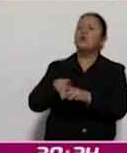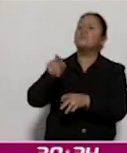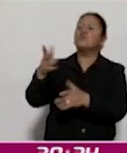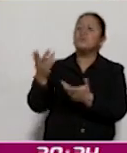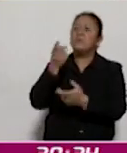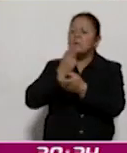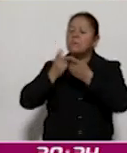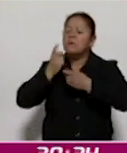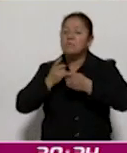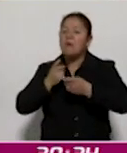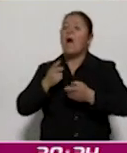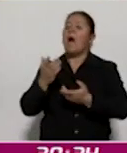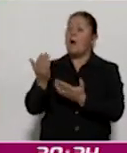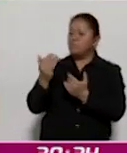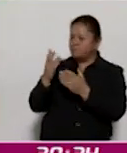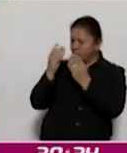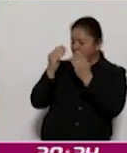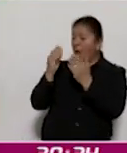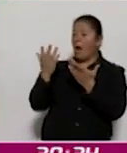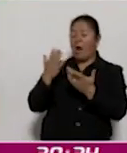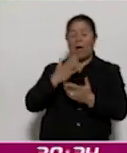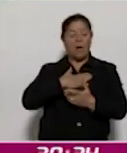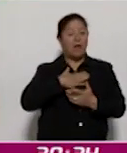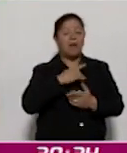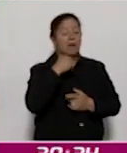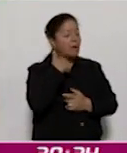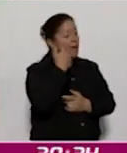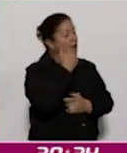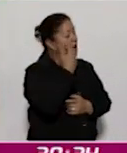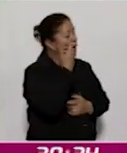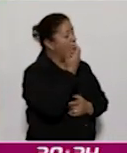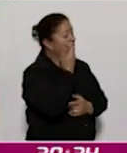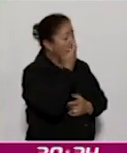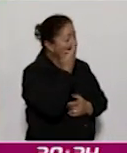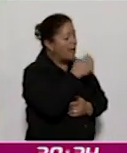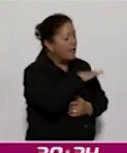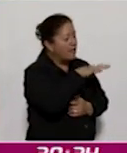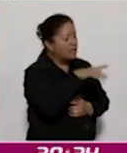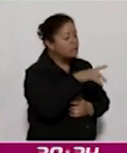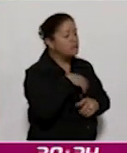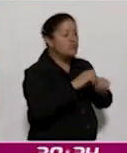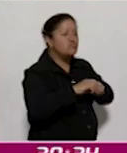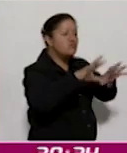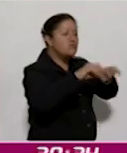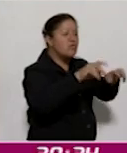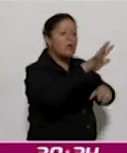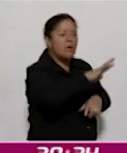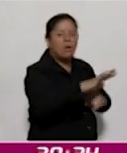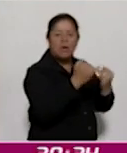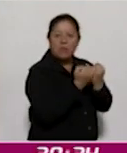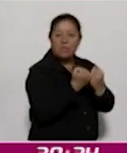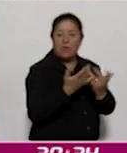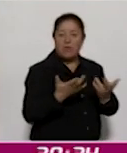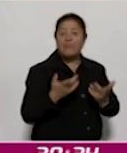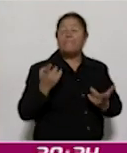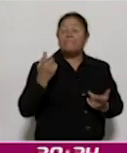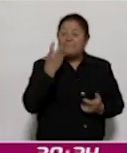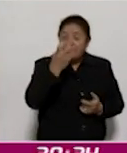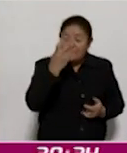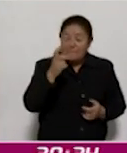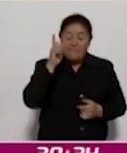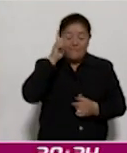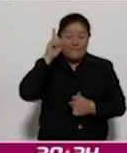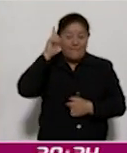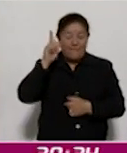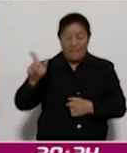manera de replicarlo. Eso nos da mucho gusto, porque el gobierno de la licenciada Lorena Cuellar Cisneros va en ese sentido, que el cariño se note